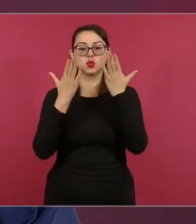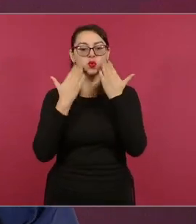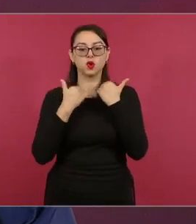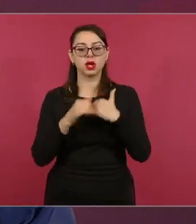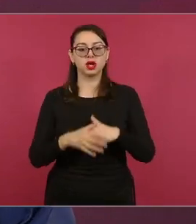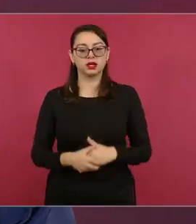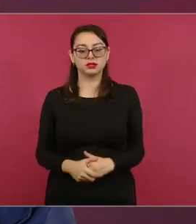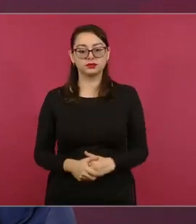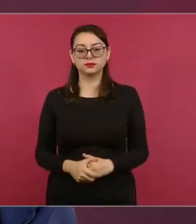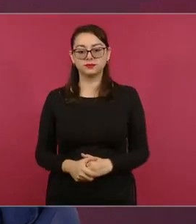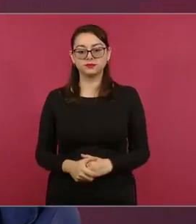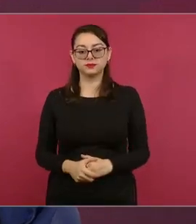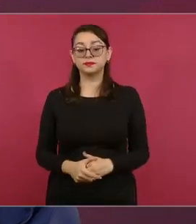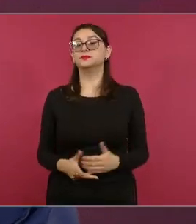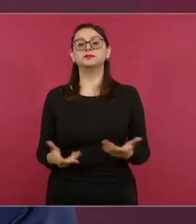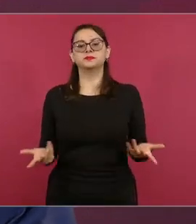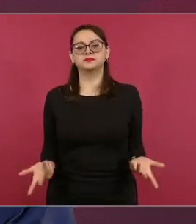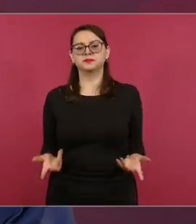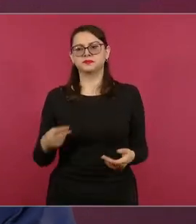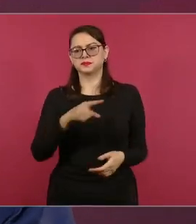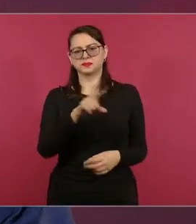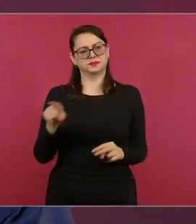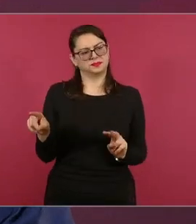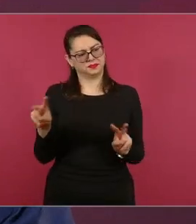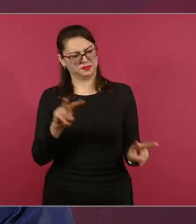¿Quién lo va a ver con simpatía?